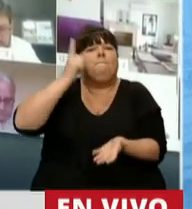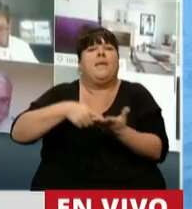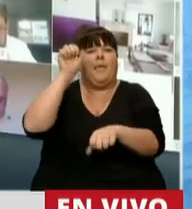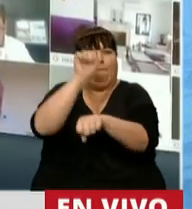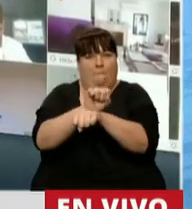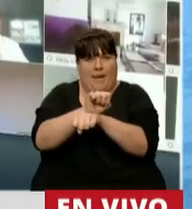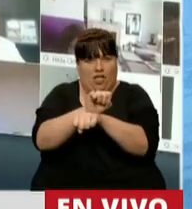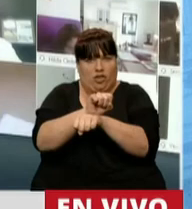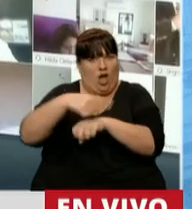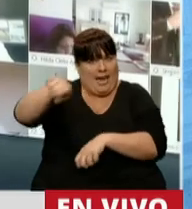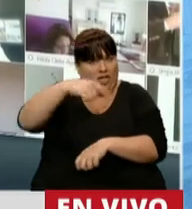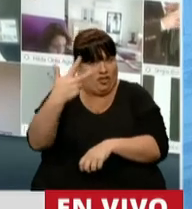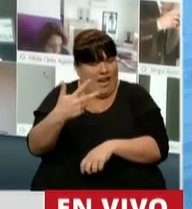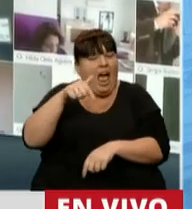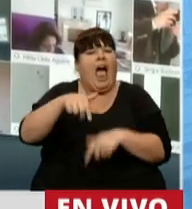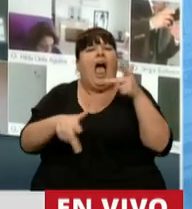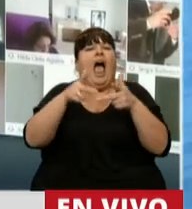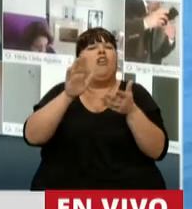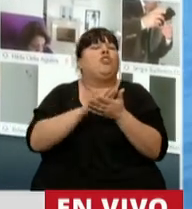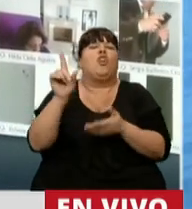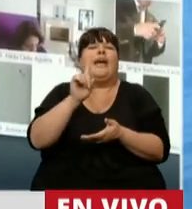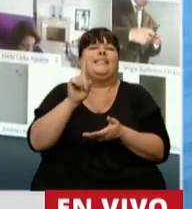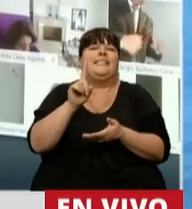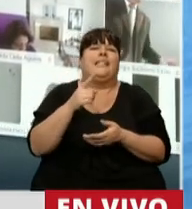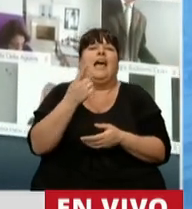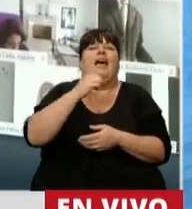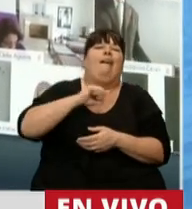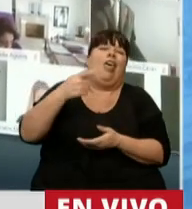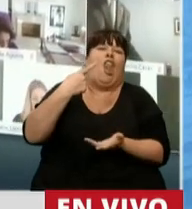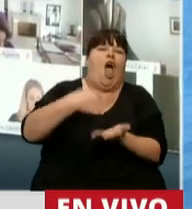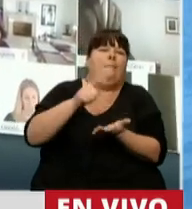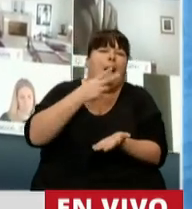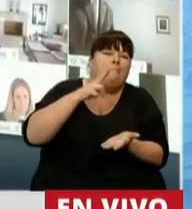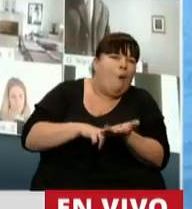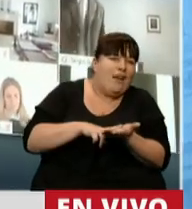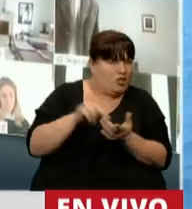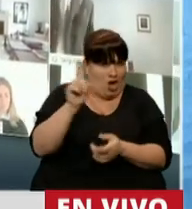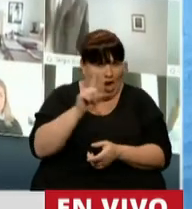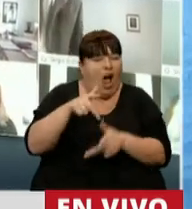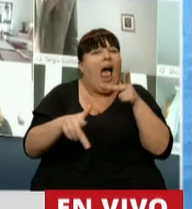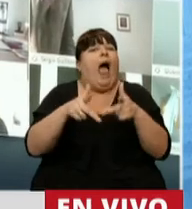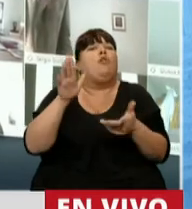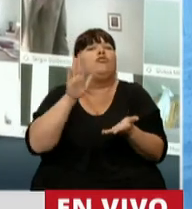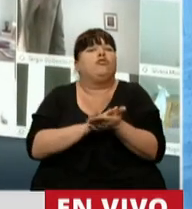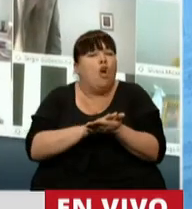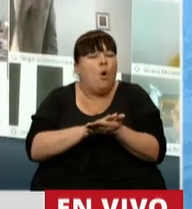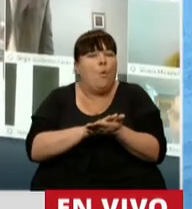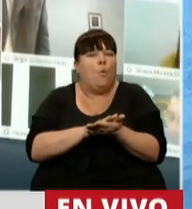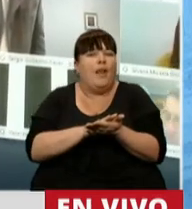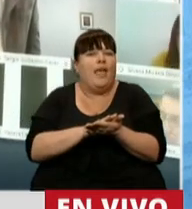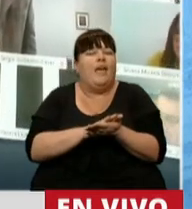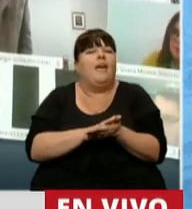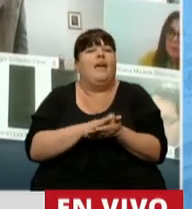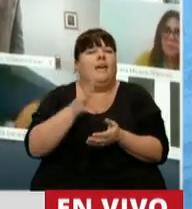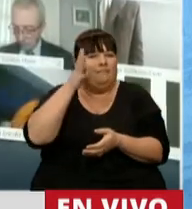detención de ellos. Porque acá estamos hablando no de una evasión impositiva, a ver si entendemos. Acá estamos hablando de